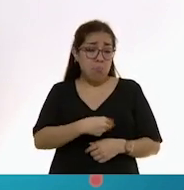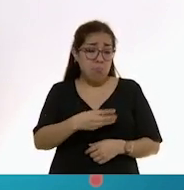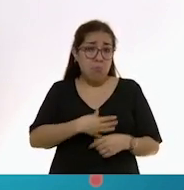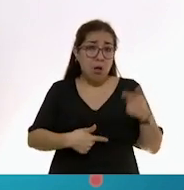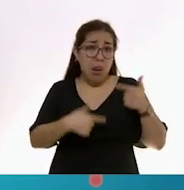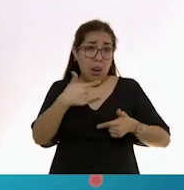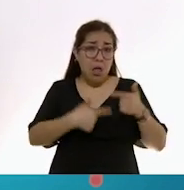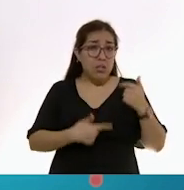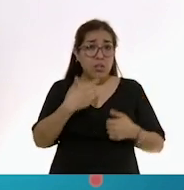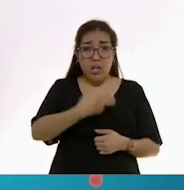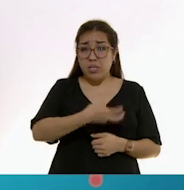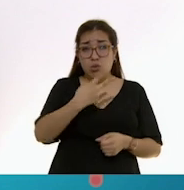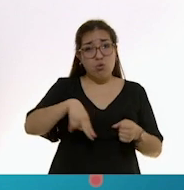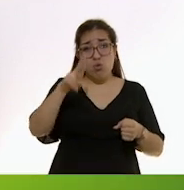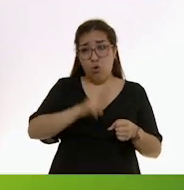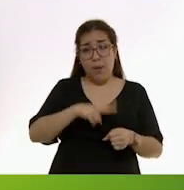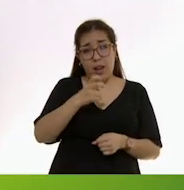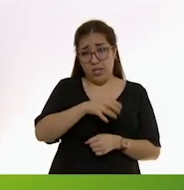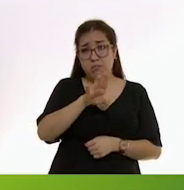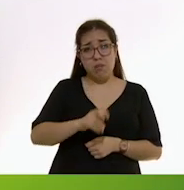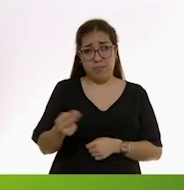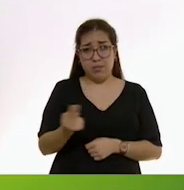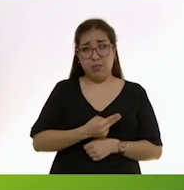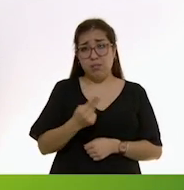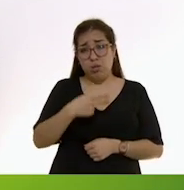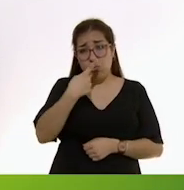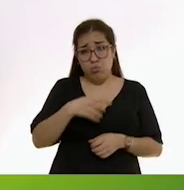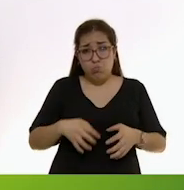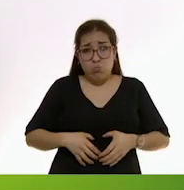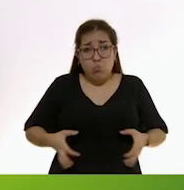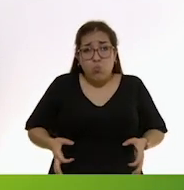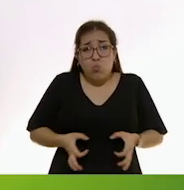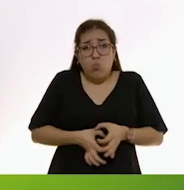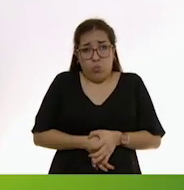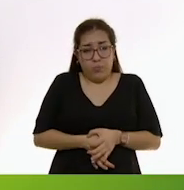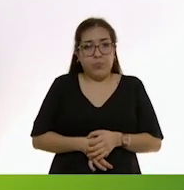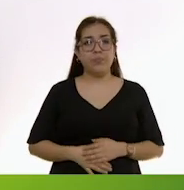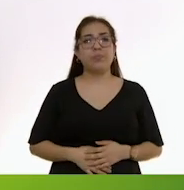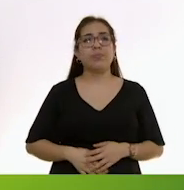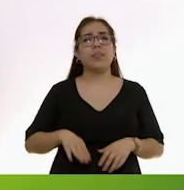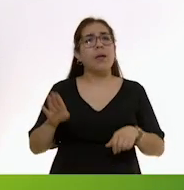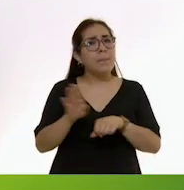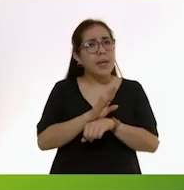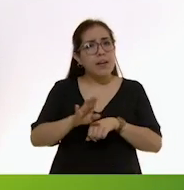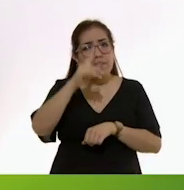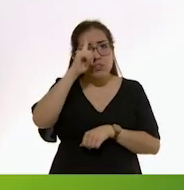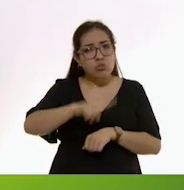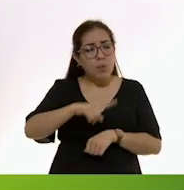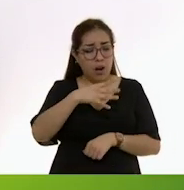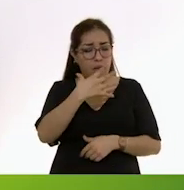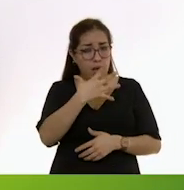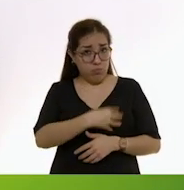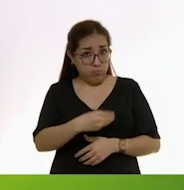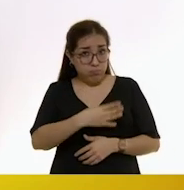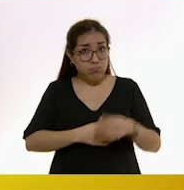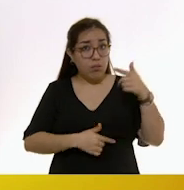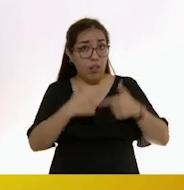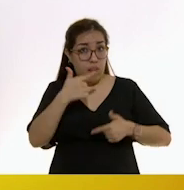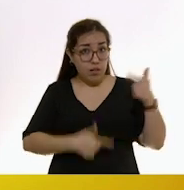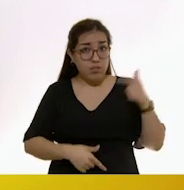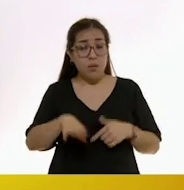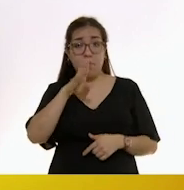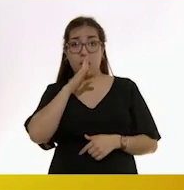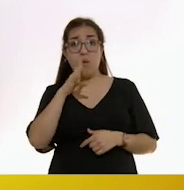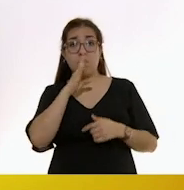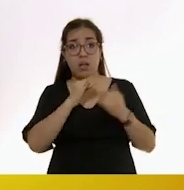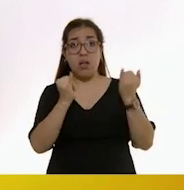porque su estómago es muy pequeño. Entre todas las ventajas de dar pecho a los bebés están los beneficios para las mamás.